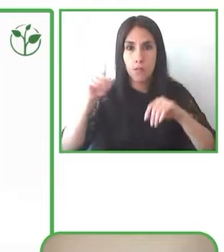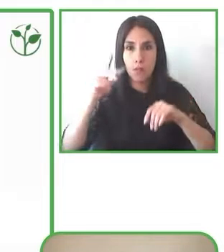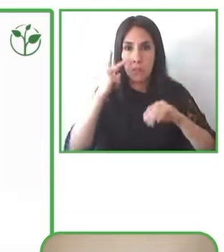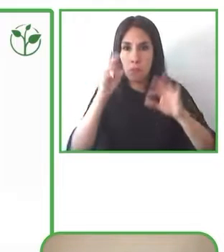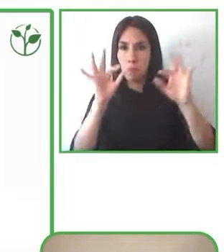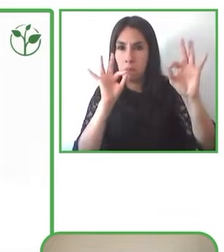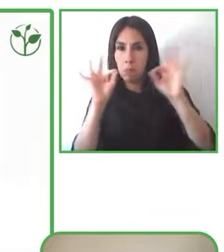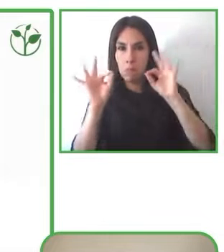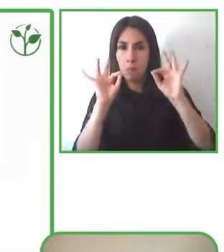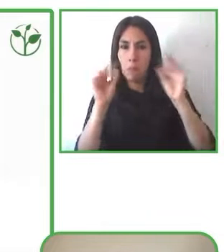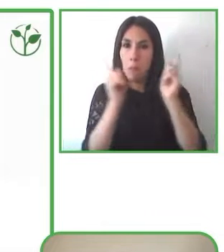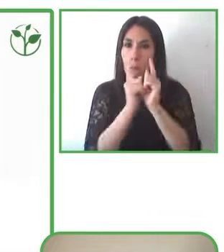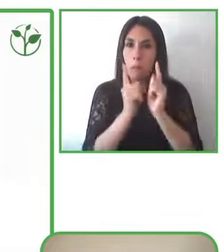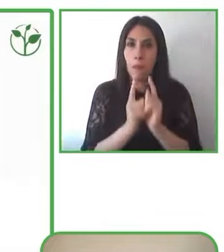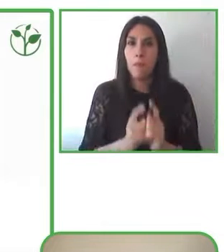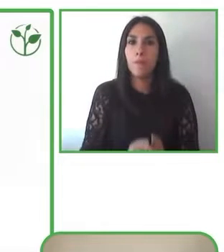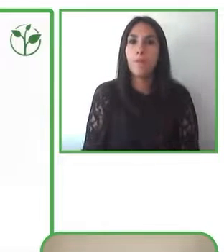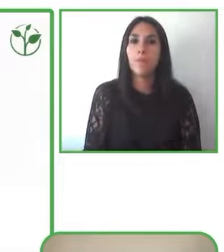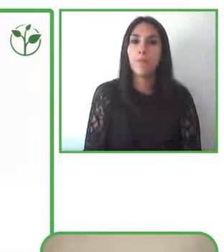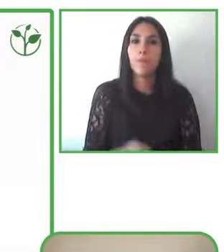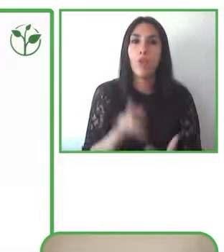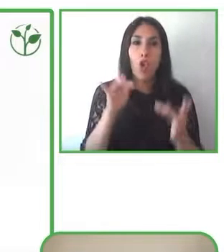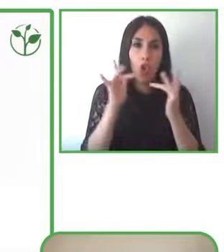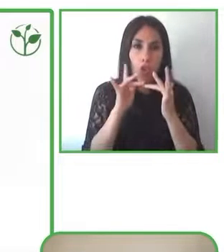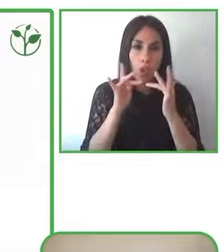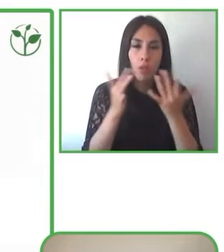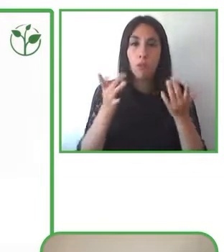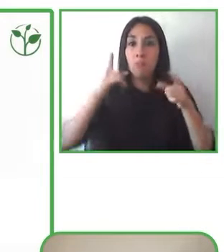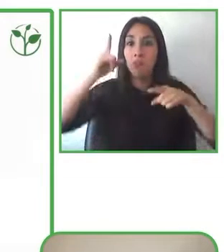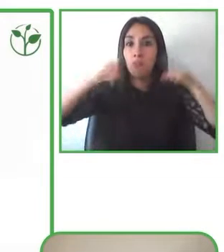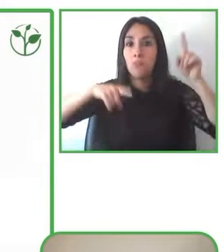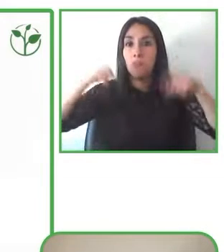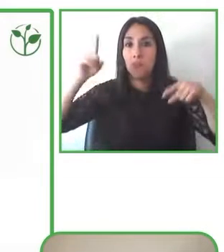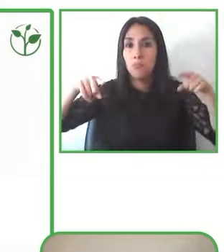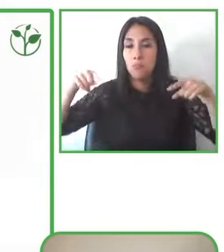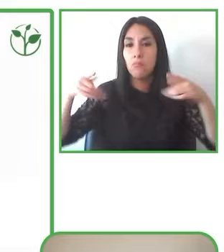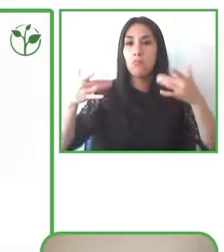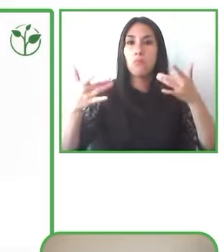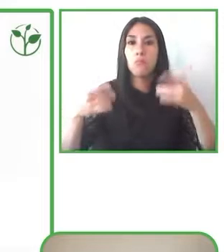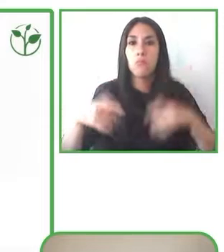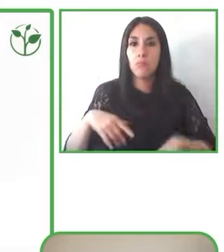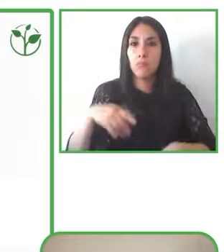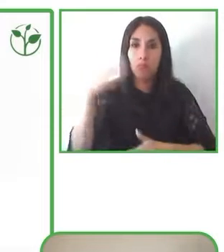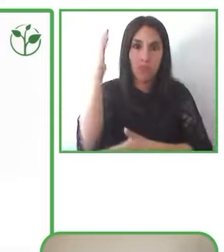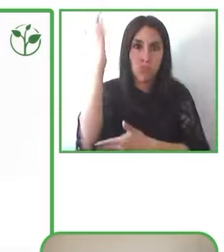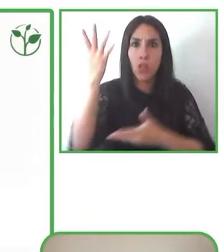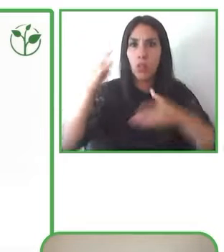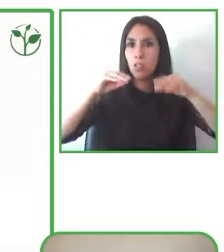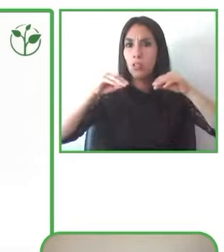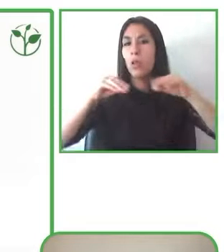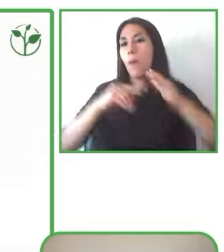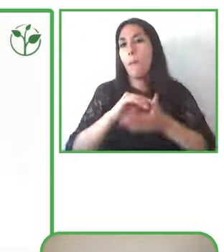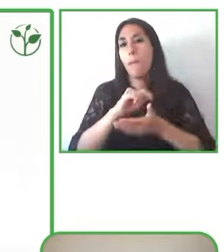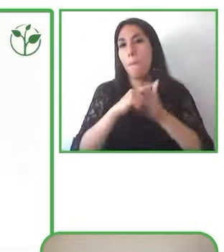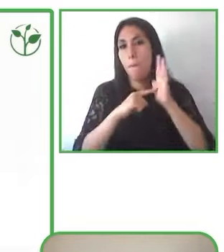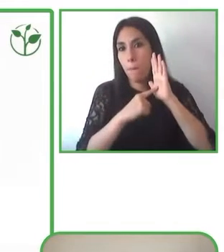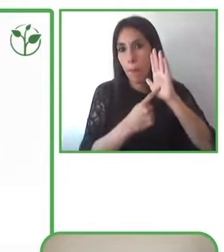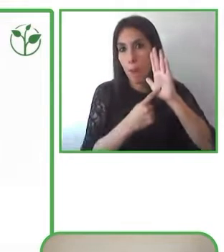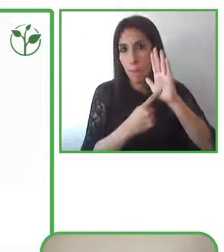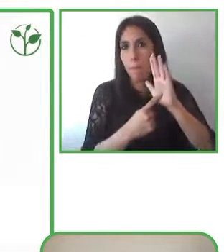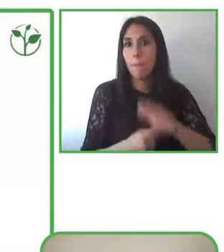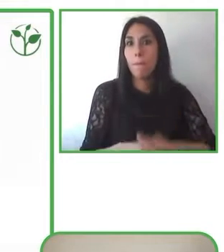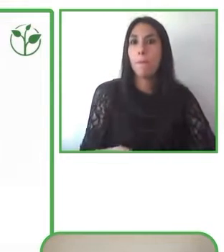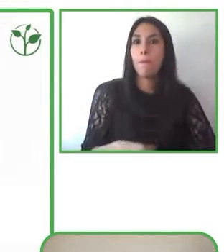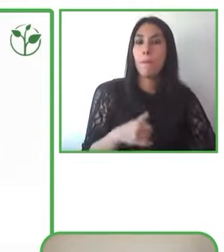alguna capacitación gratuita que hemos dado pero lo importante es más que el número de alumnos más que